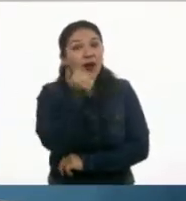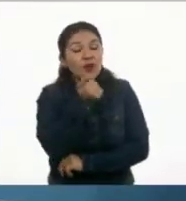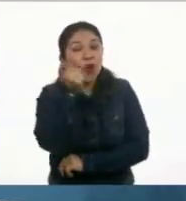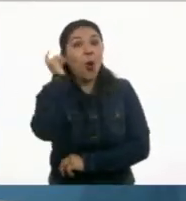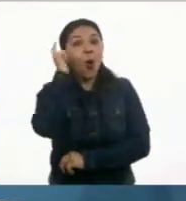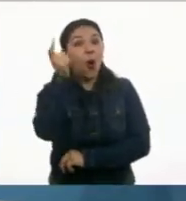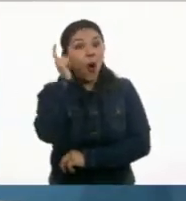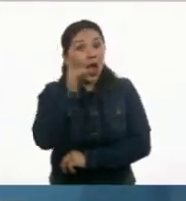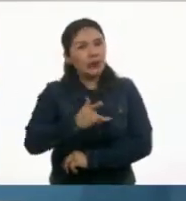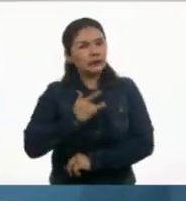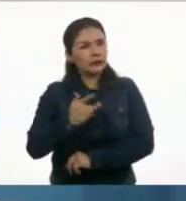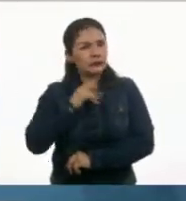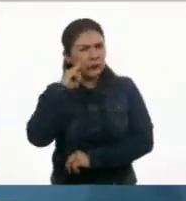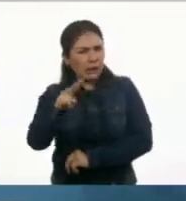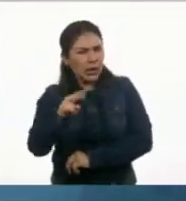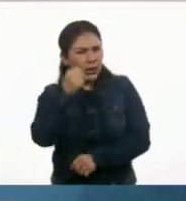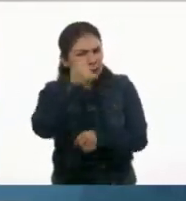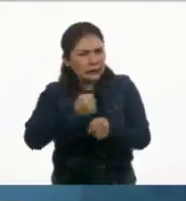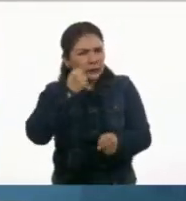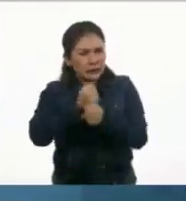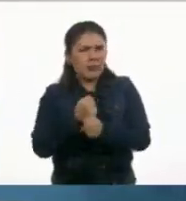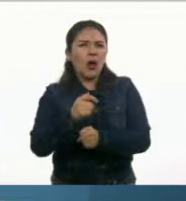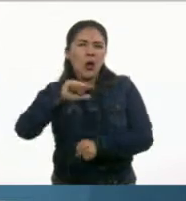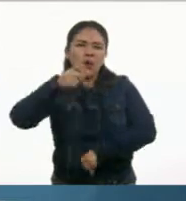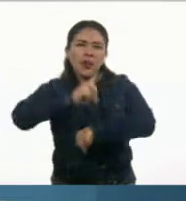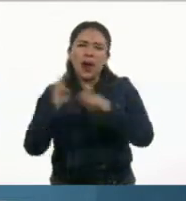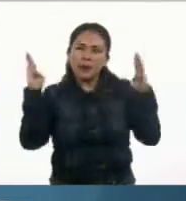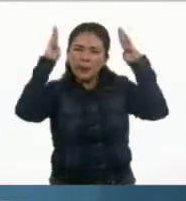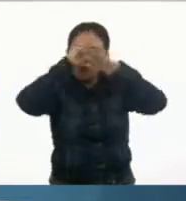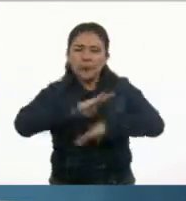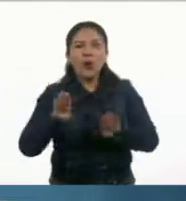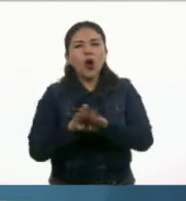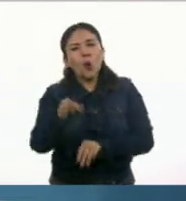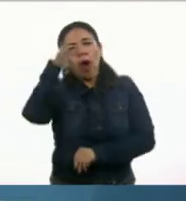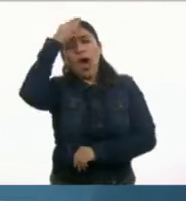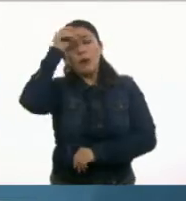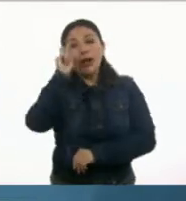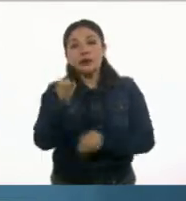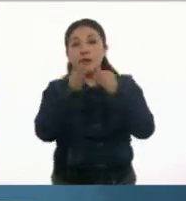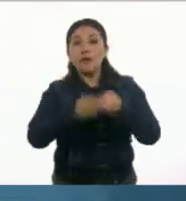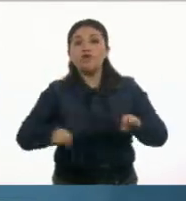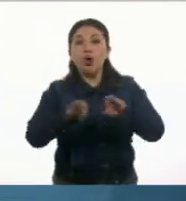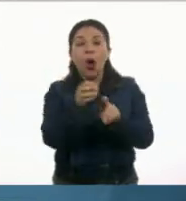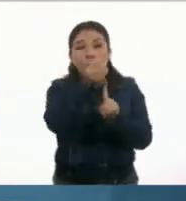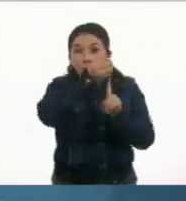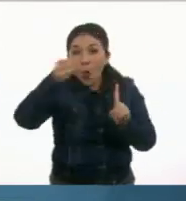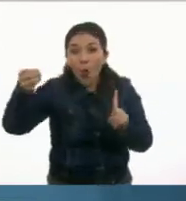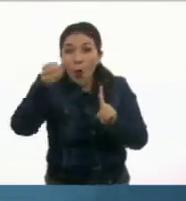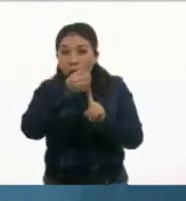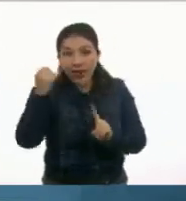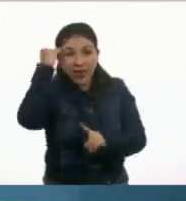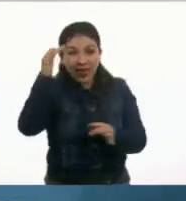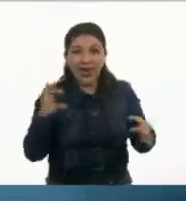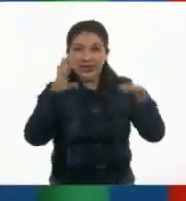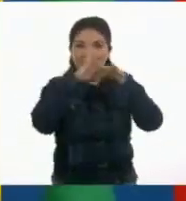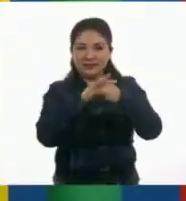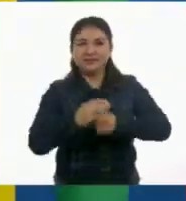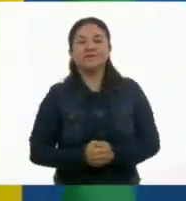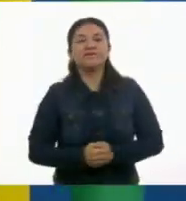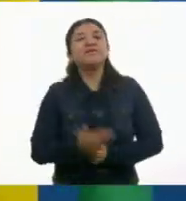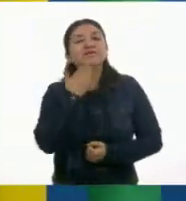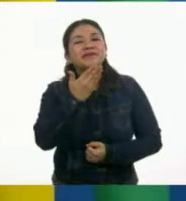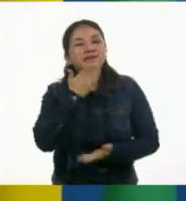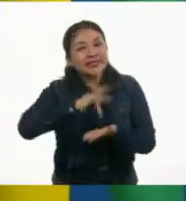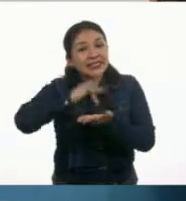espero que se hayan entretenido y hayan aprendido la importancia de la coherencia. Nos vemos en la próxima clase. Muchísimas